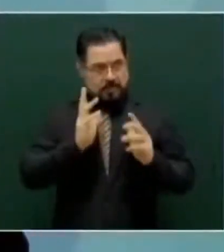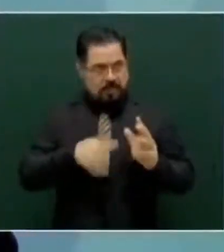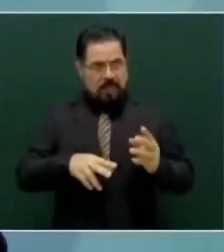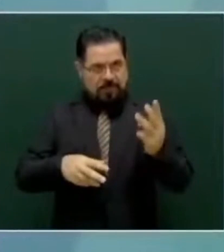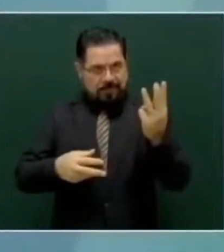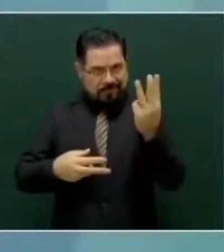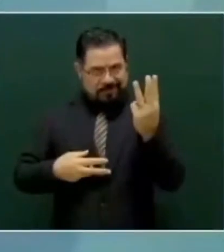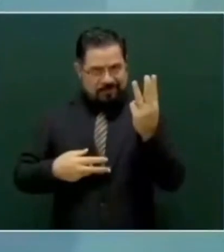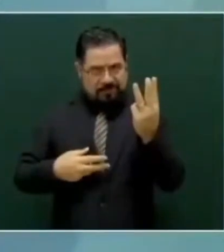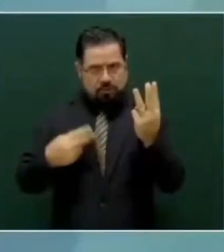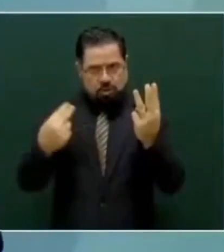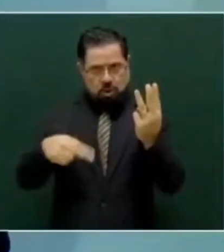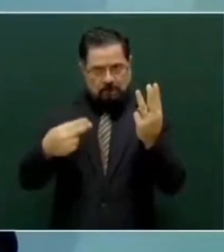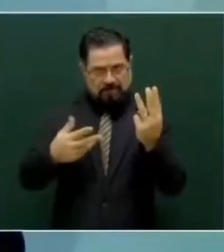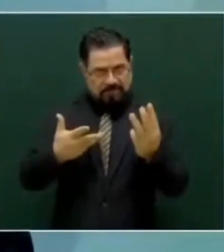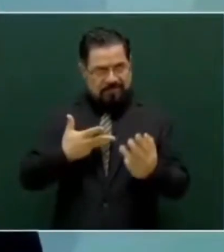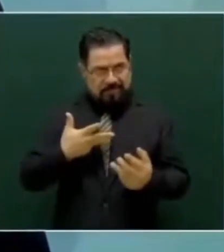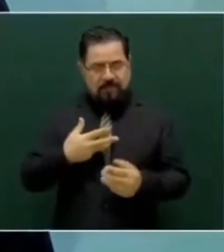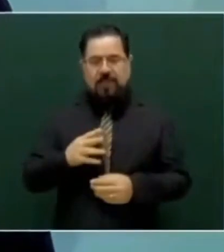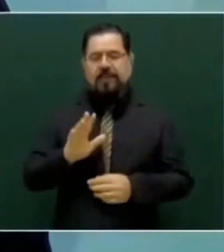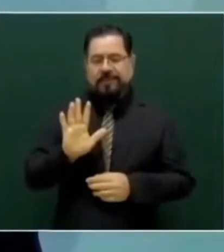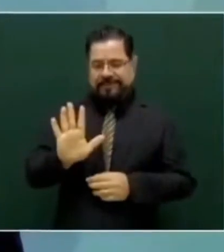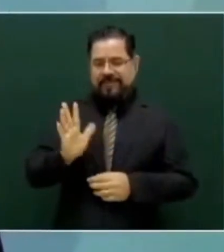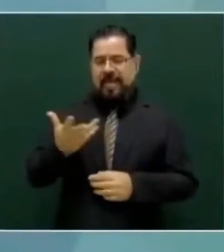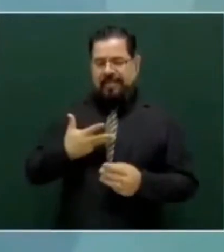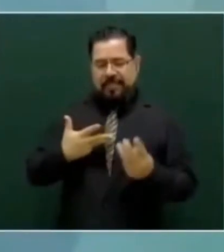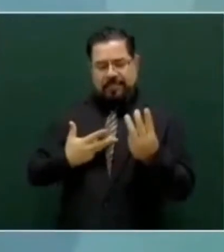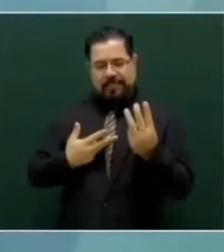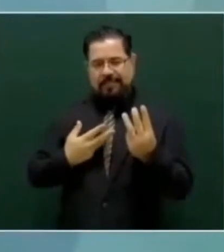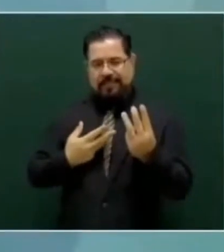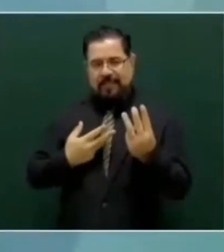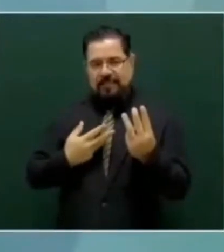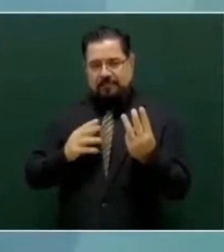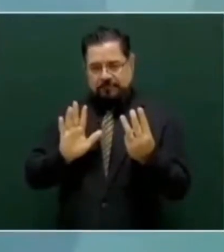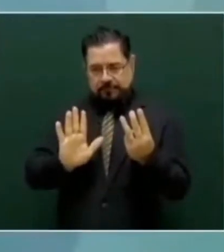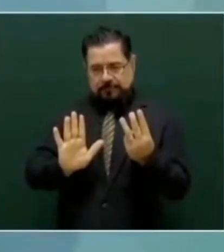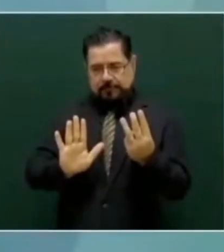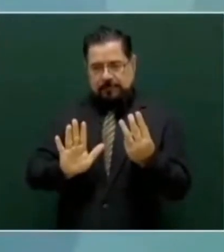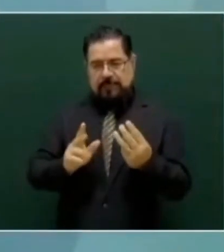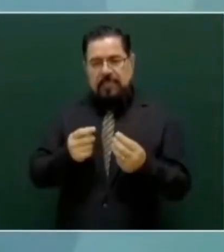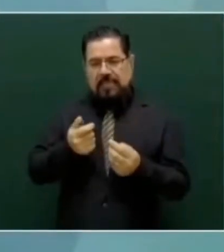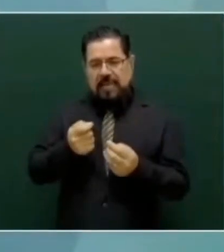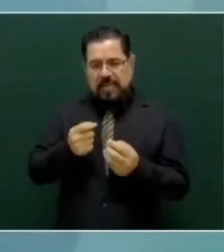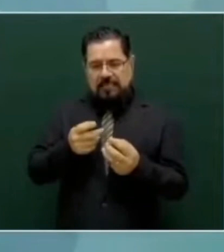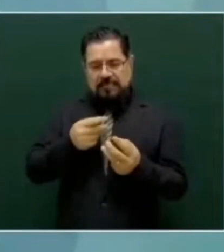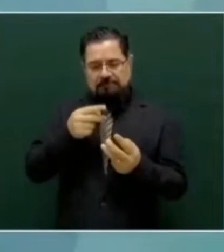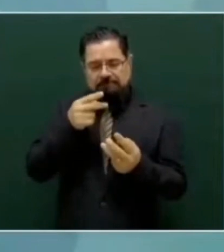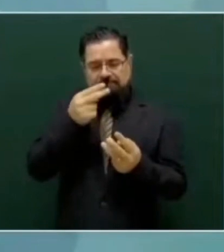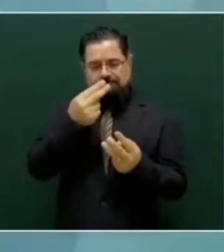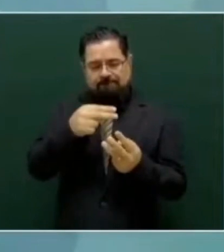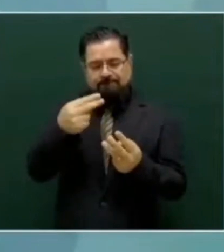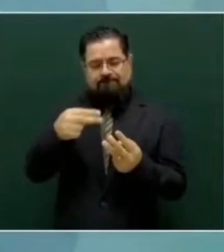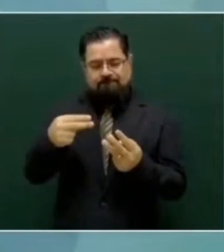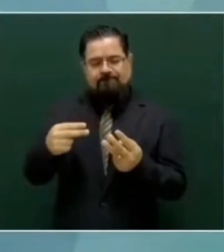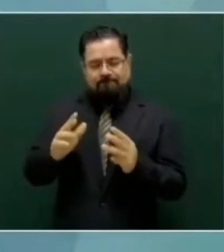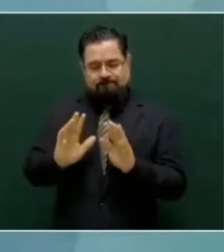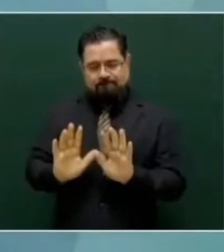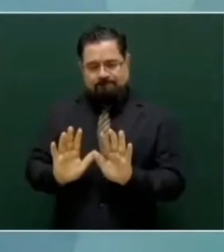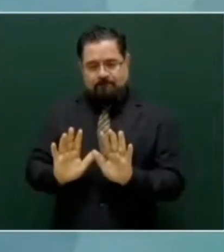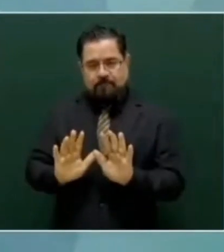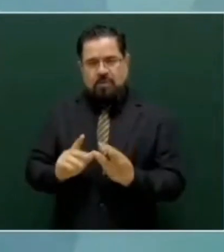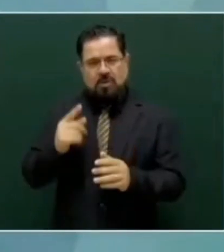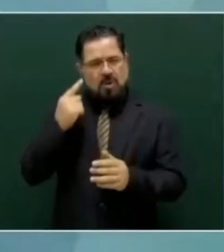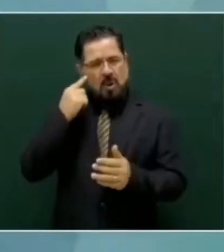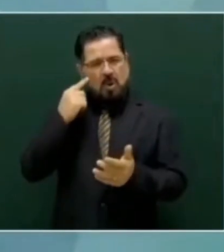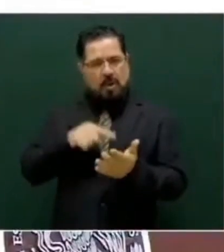Ya, casi la tengo ya definida. Creo que en esta